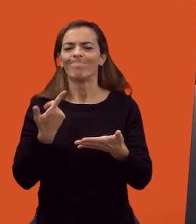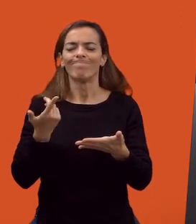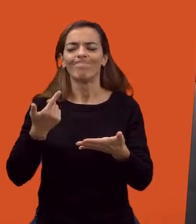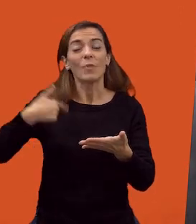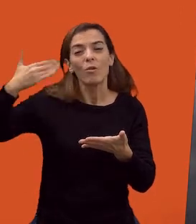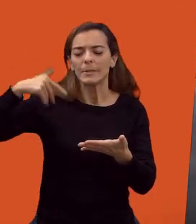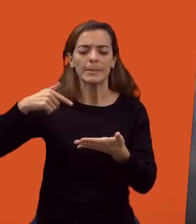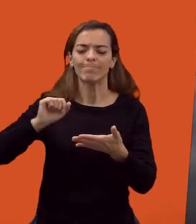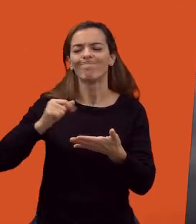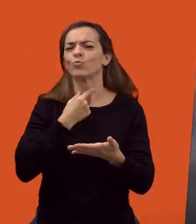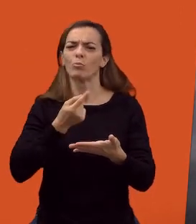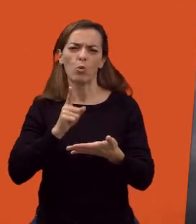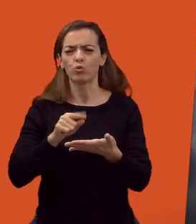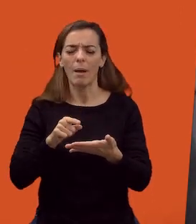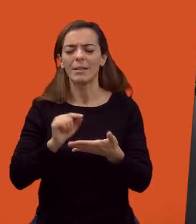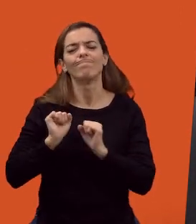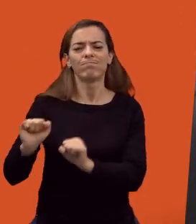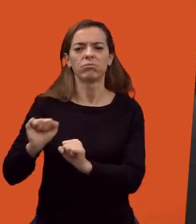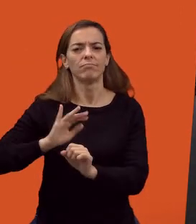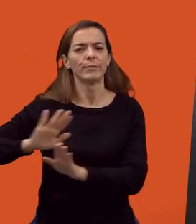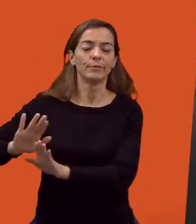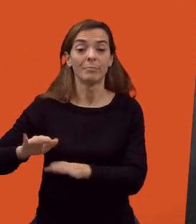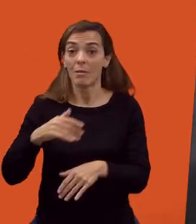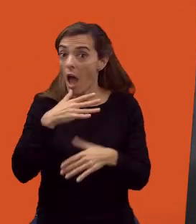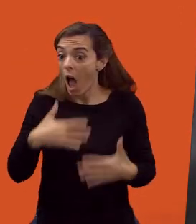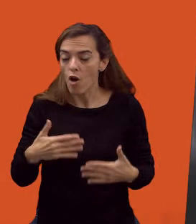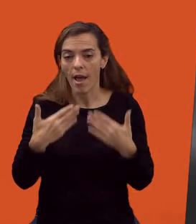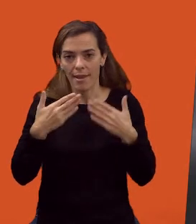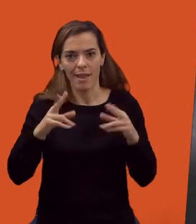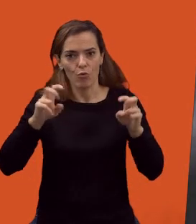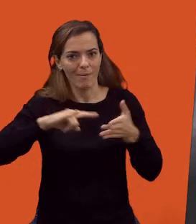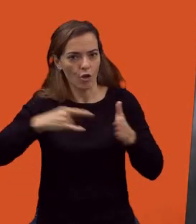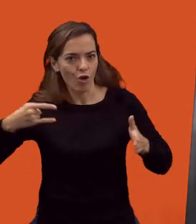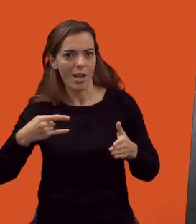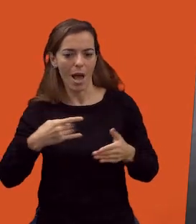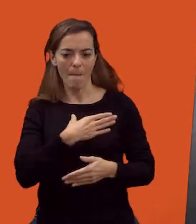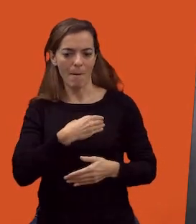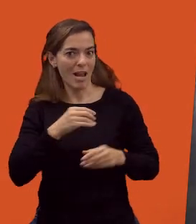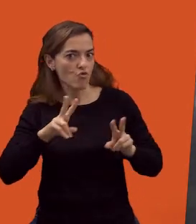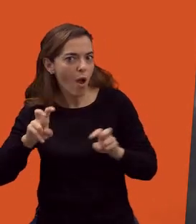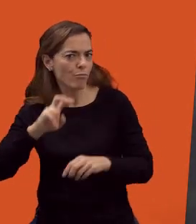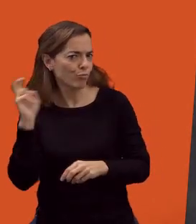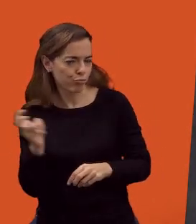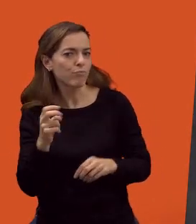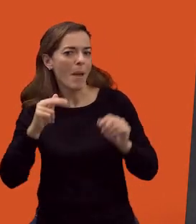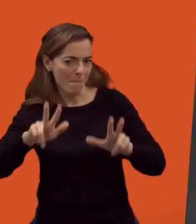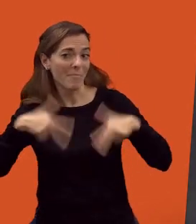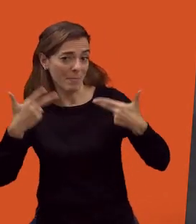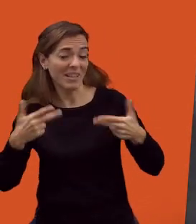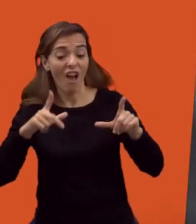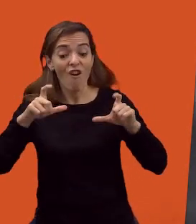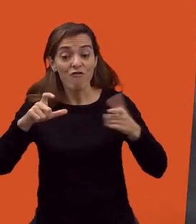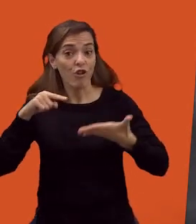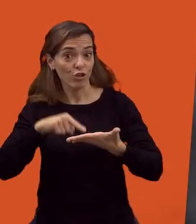forma, porque no me gustaba el reflejo. Pero bueno, ahora las nuevas técnicas y los nuevos papeles y permiten ver